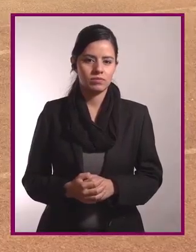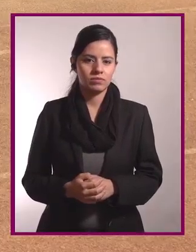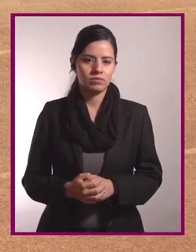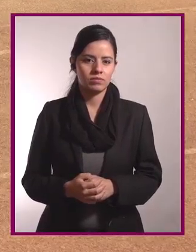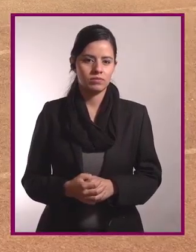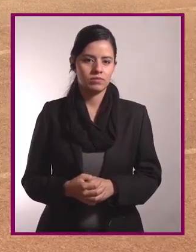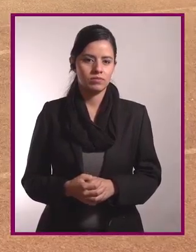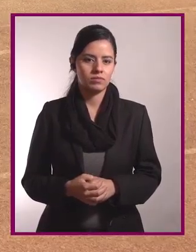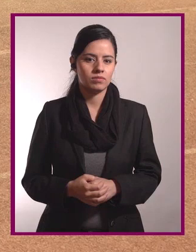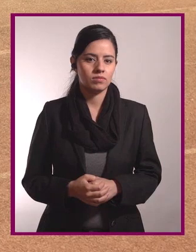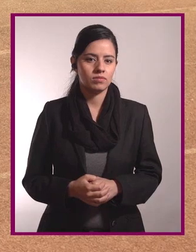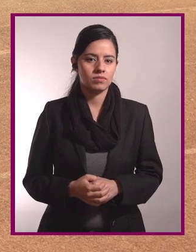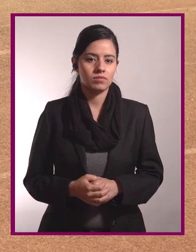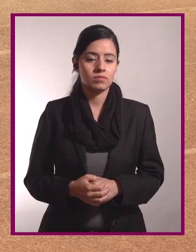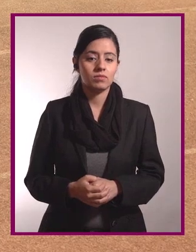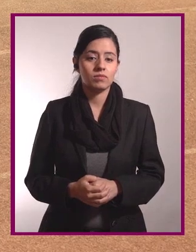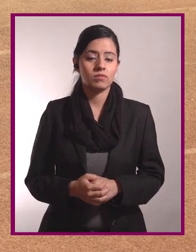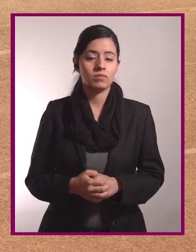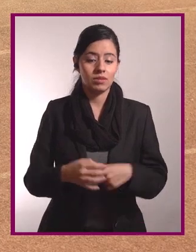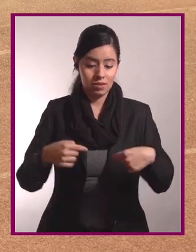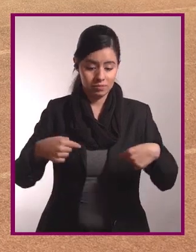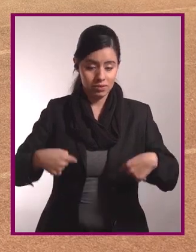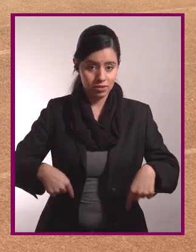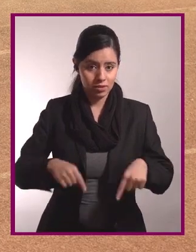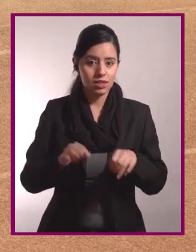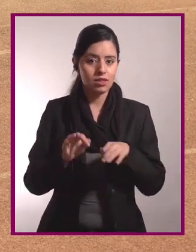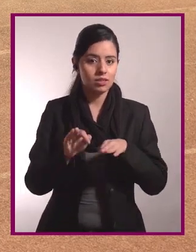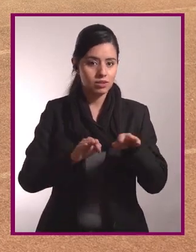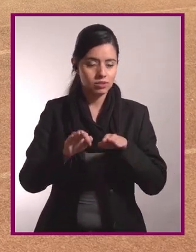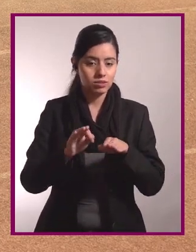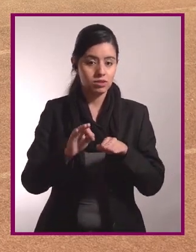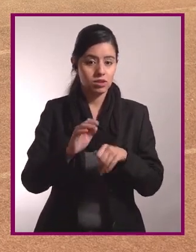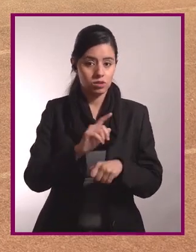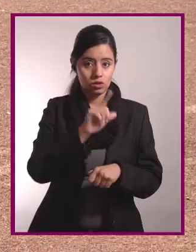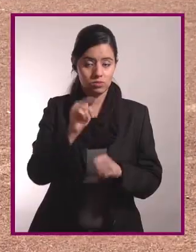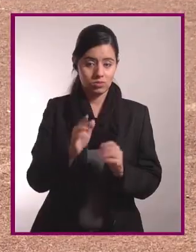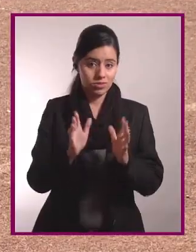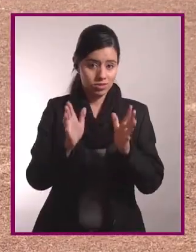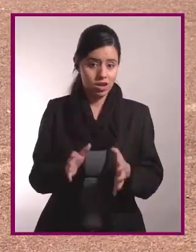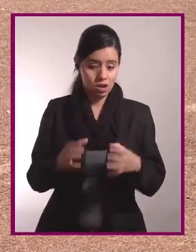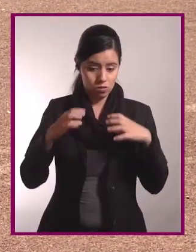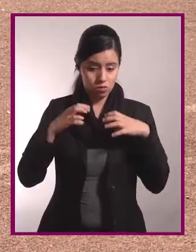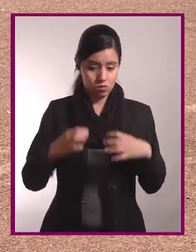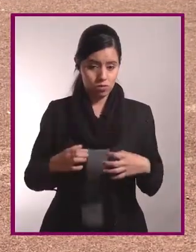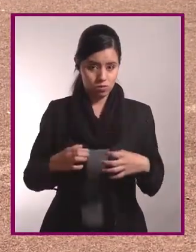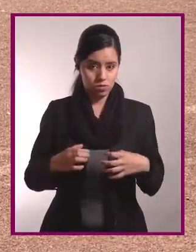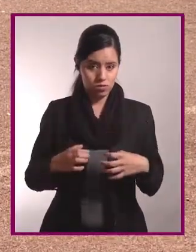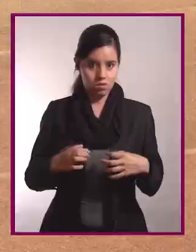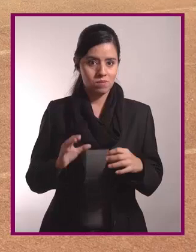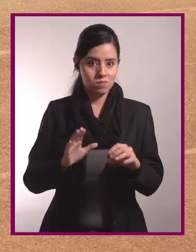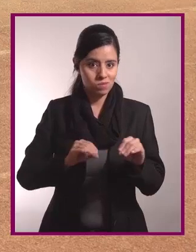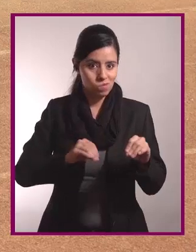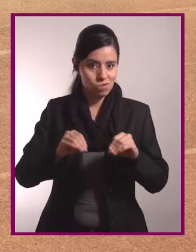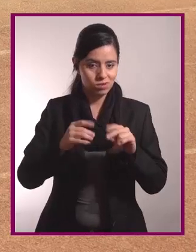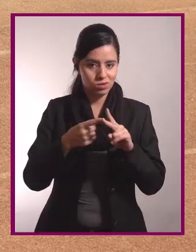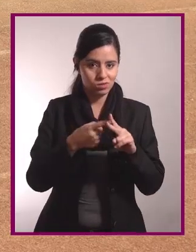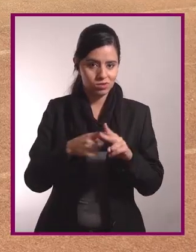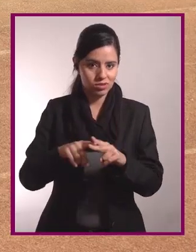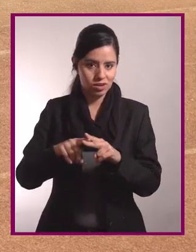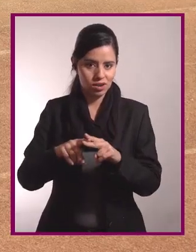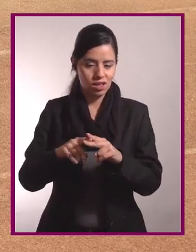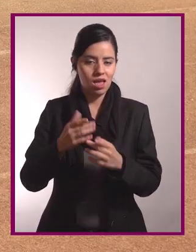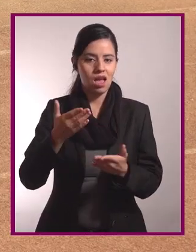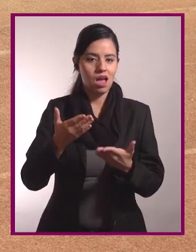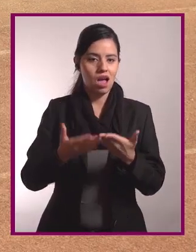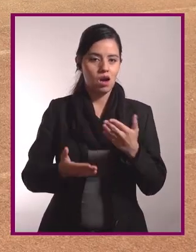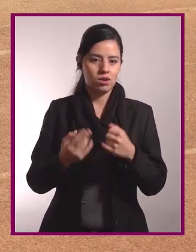costado, moviendo de un lado a otro, trabajando la parte femoral. Una vez que los músculos